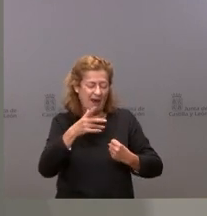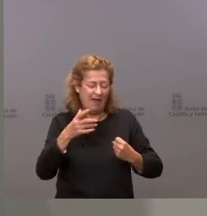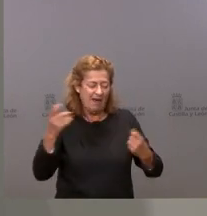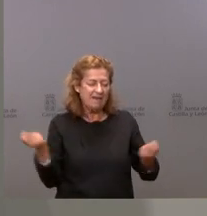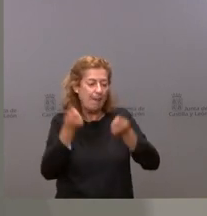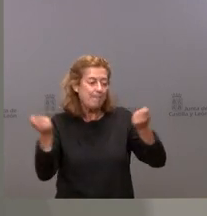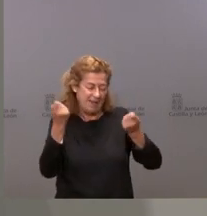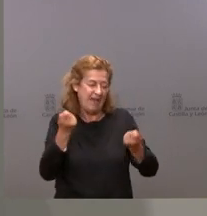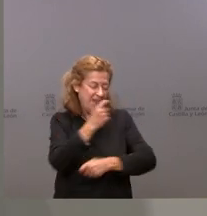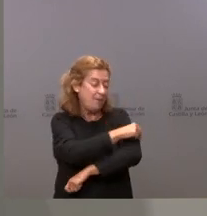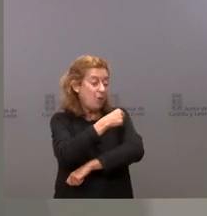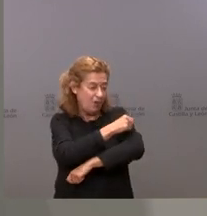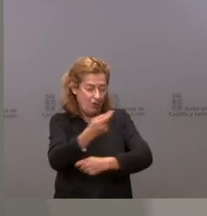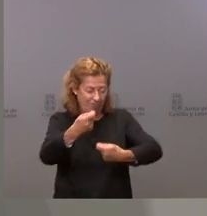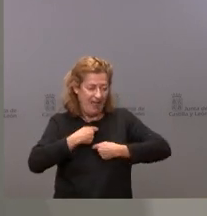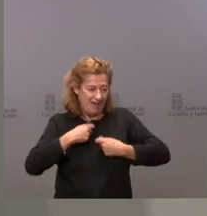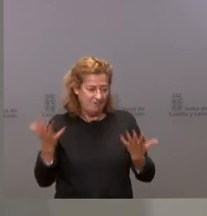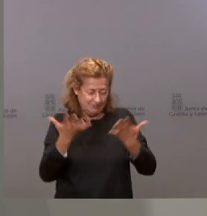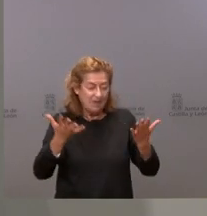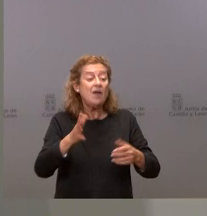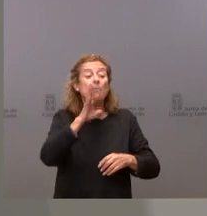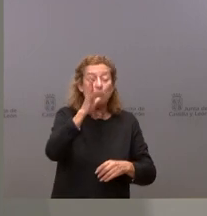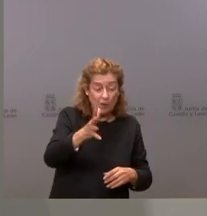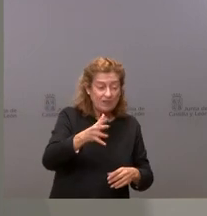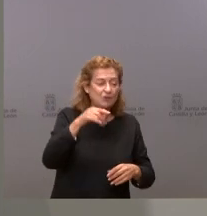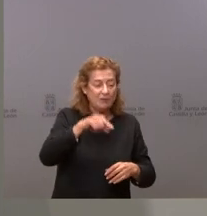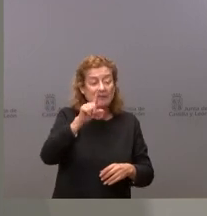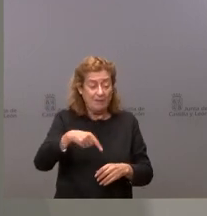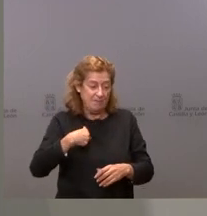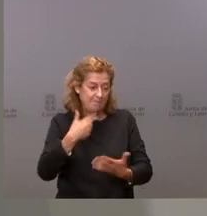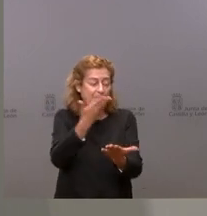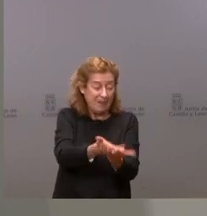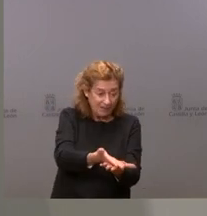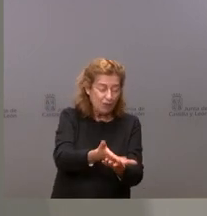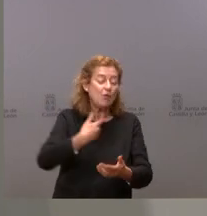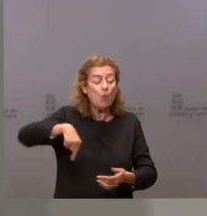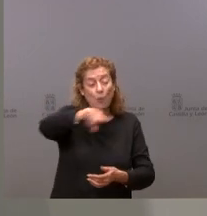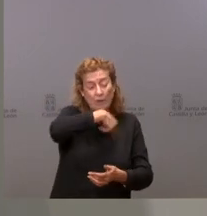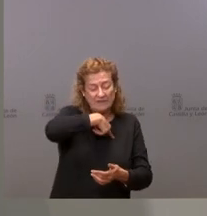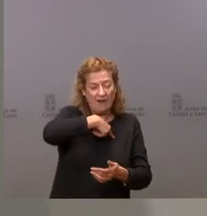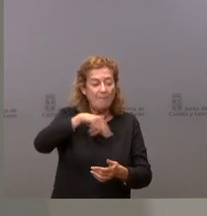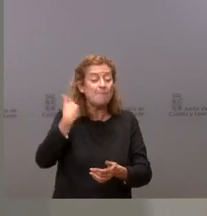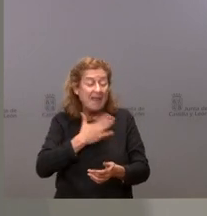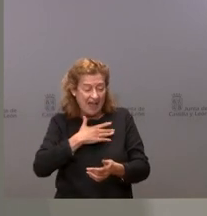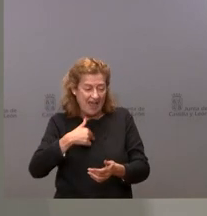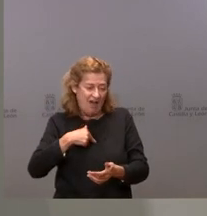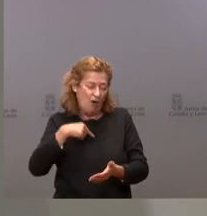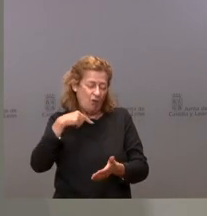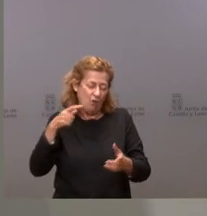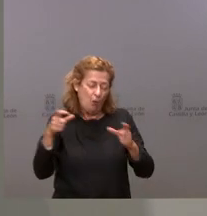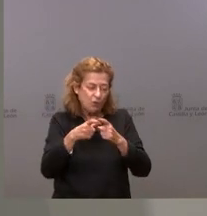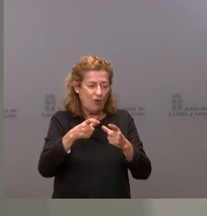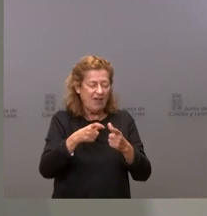de vacunación y, por tanto, esa también será nuestra petición y nuestra posición mañana para esa reunión del Consejo